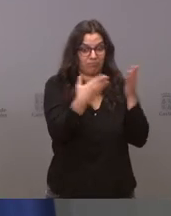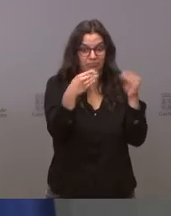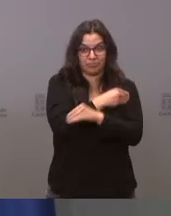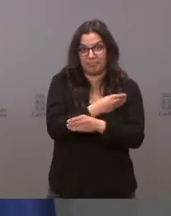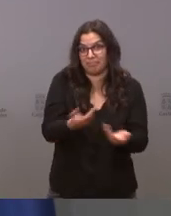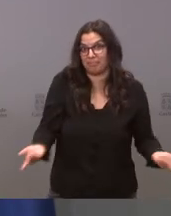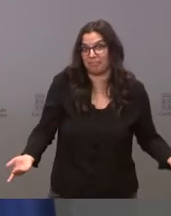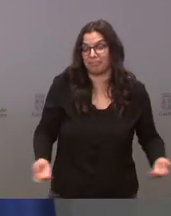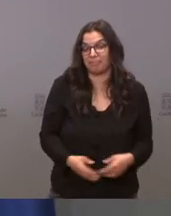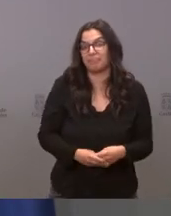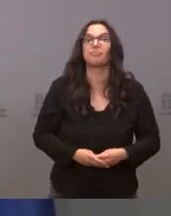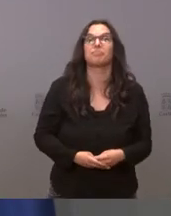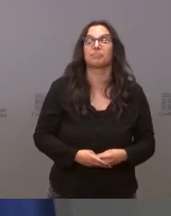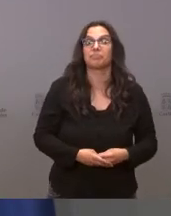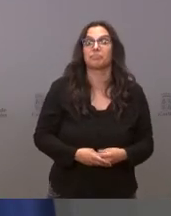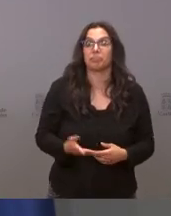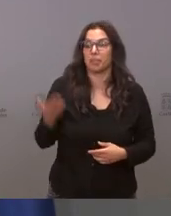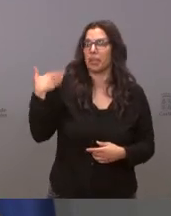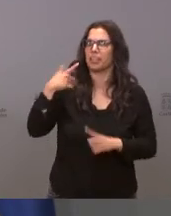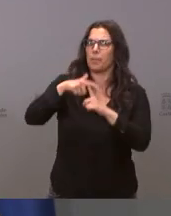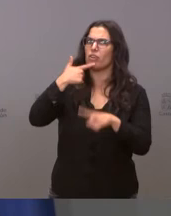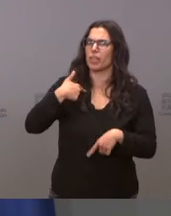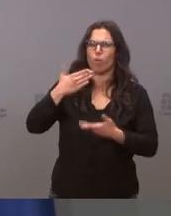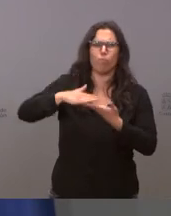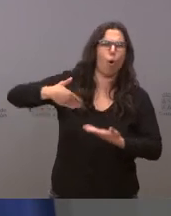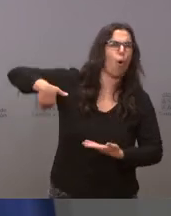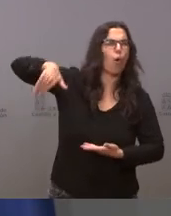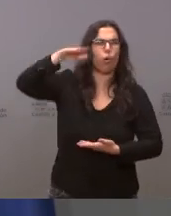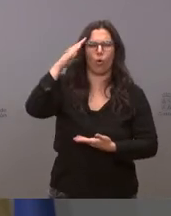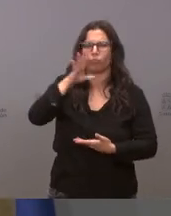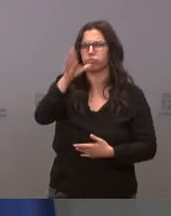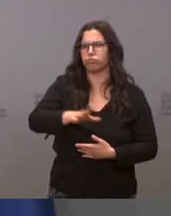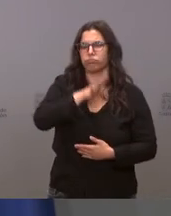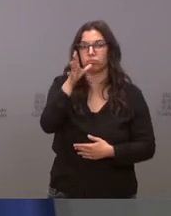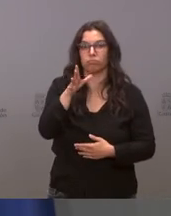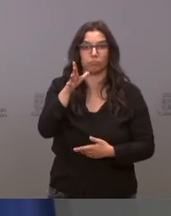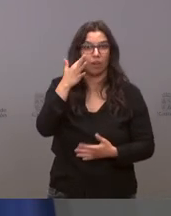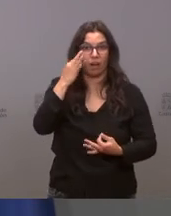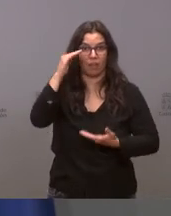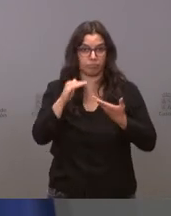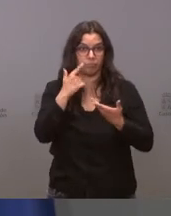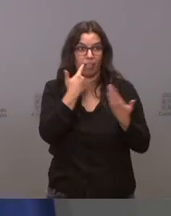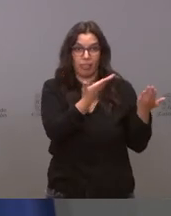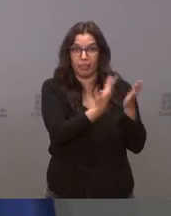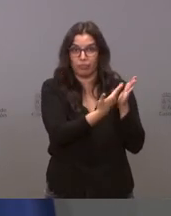que en mayo se nos anunció un incremento espectacular y esas son las cifras